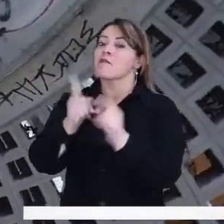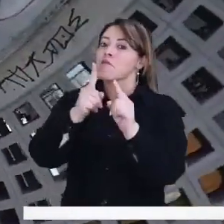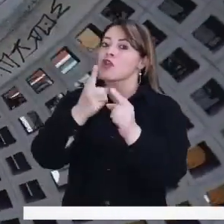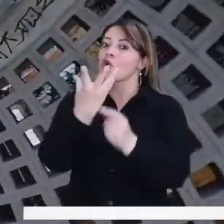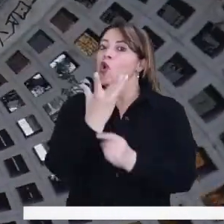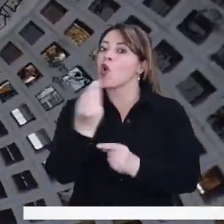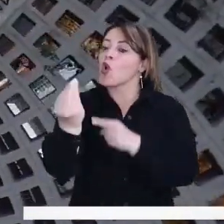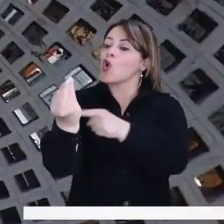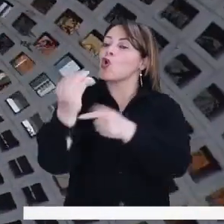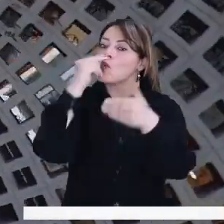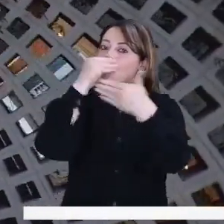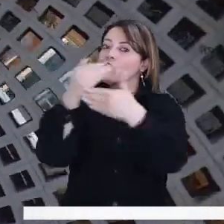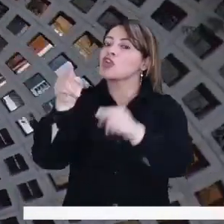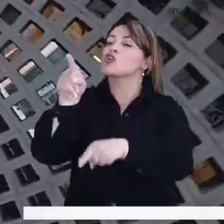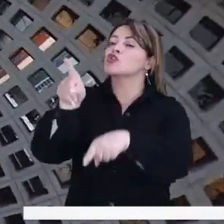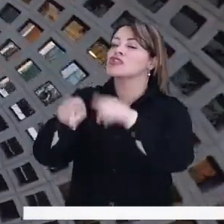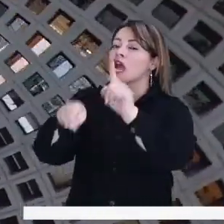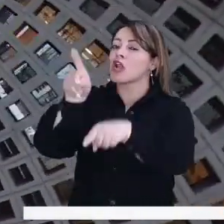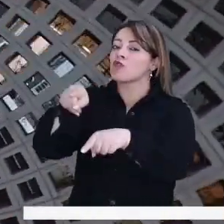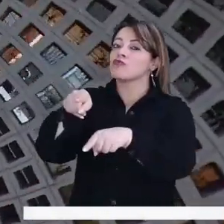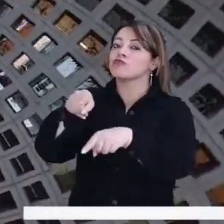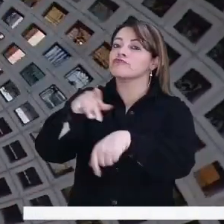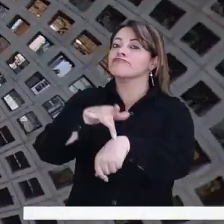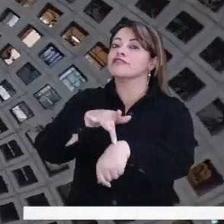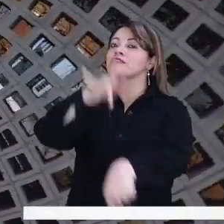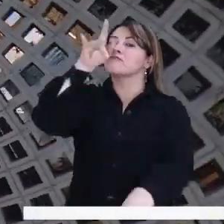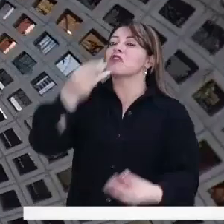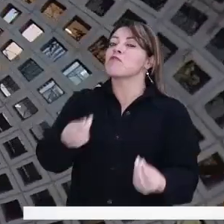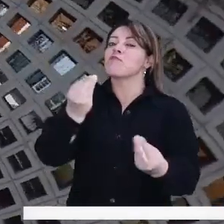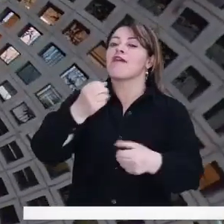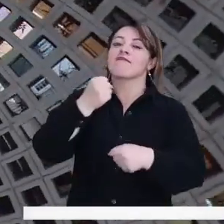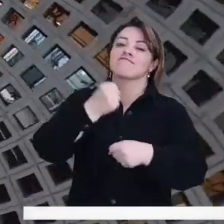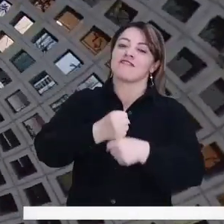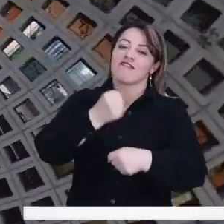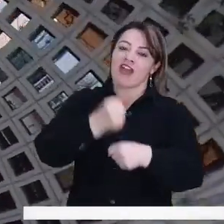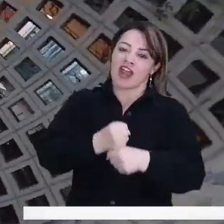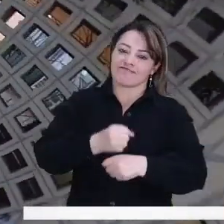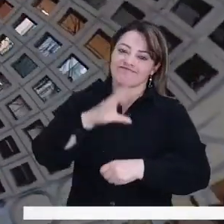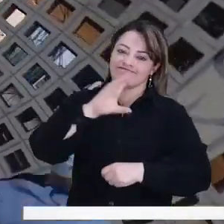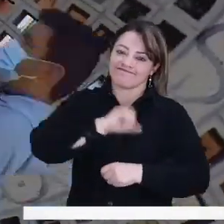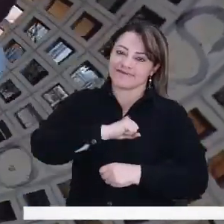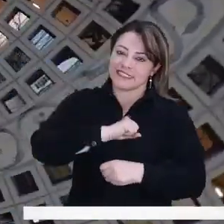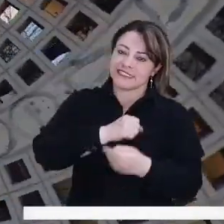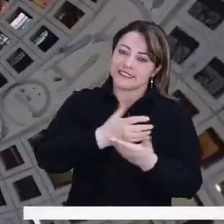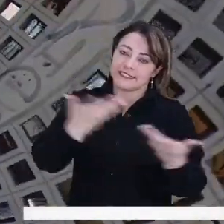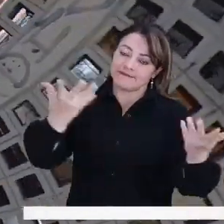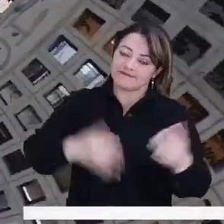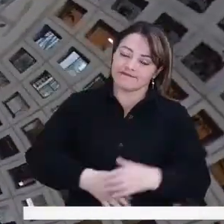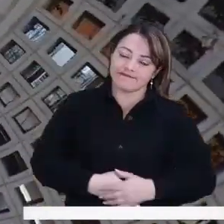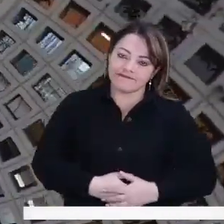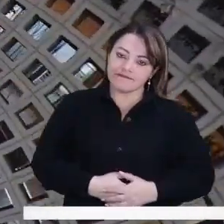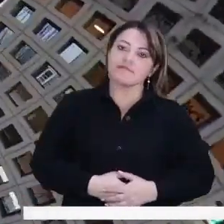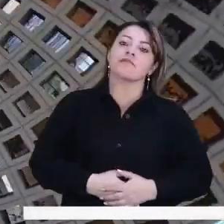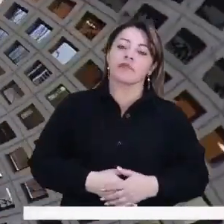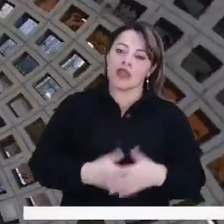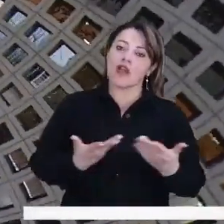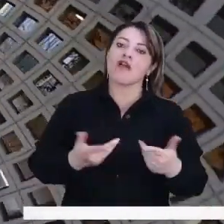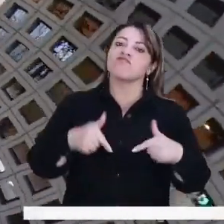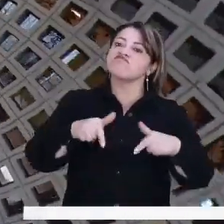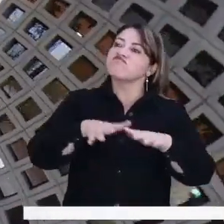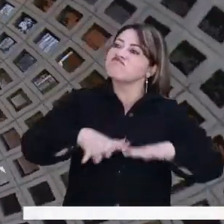arte. Pero también, y lamentablemente, muchos de los niños bogotanos que salen temprano a trabajar.